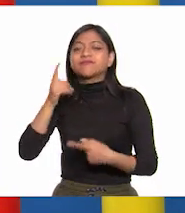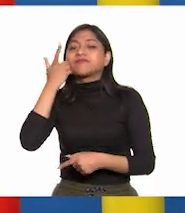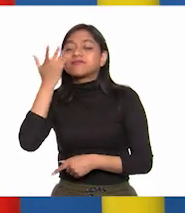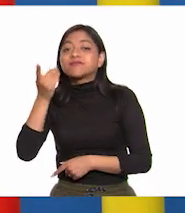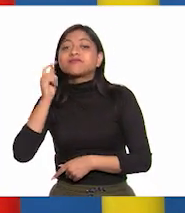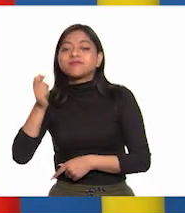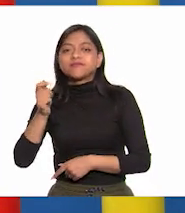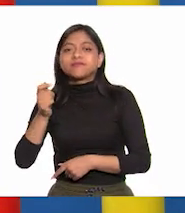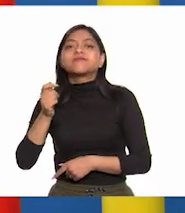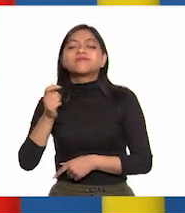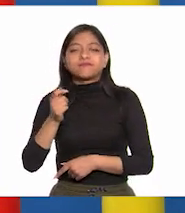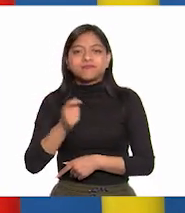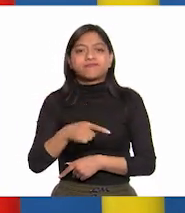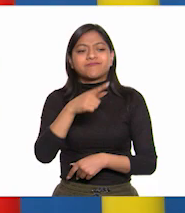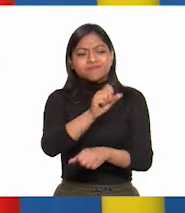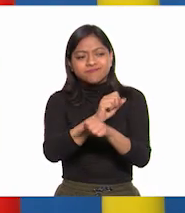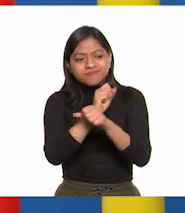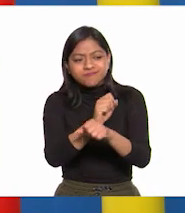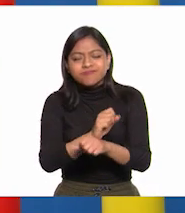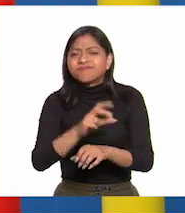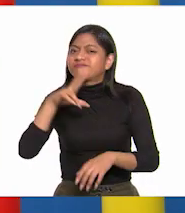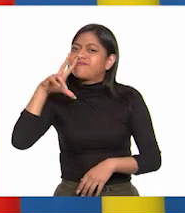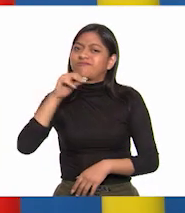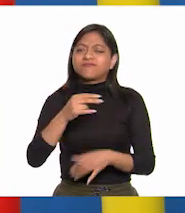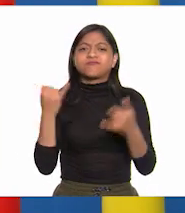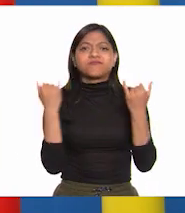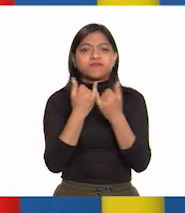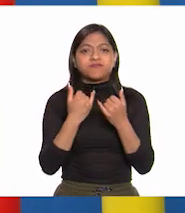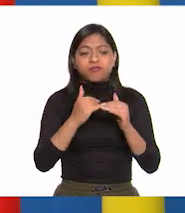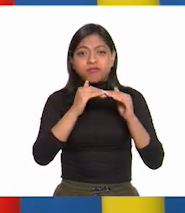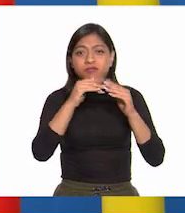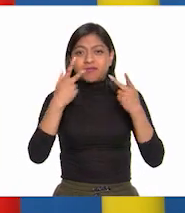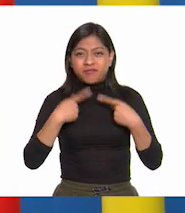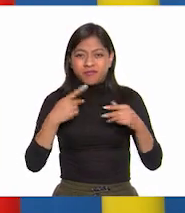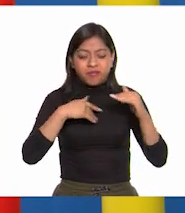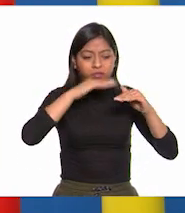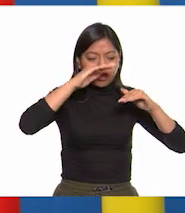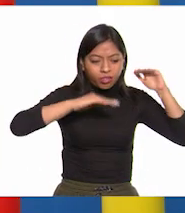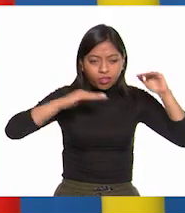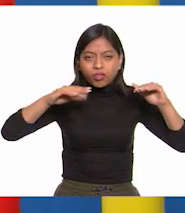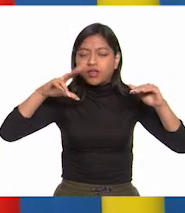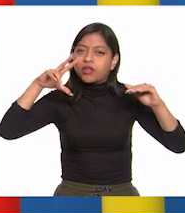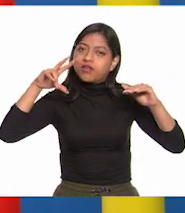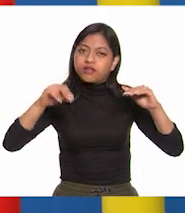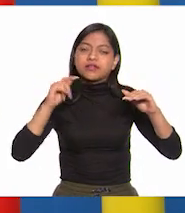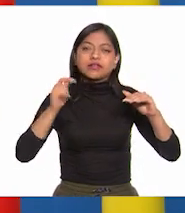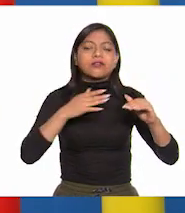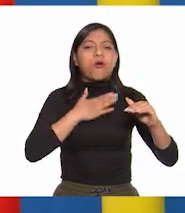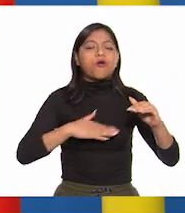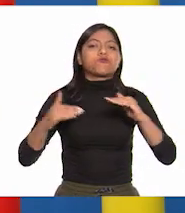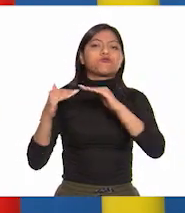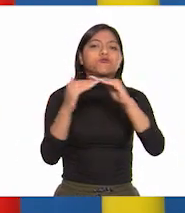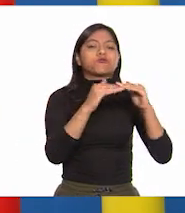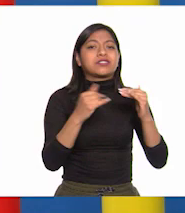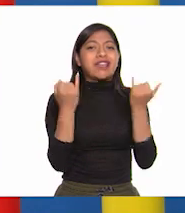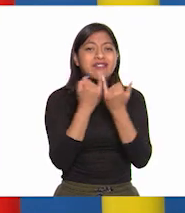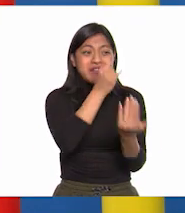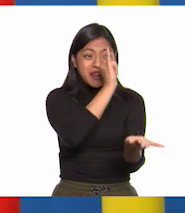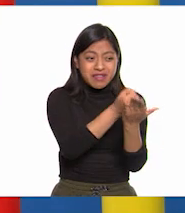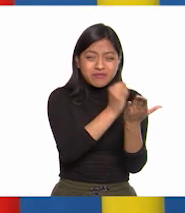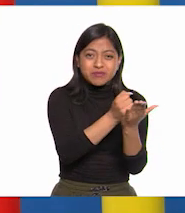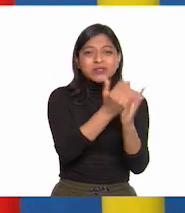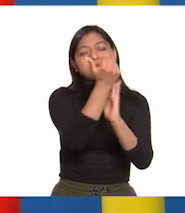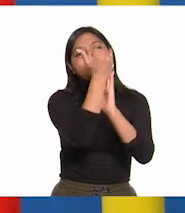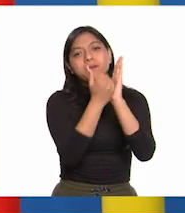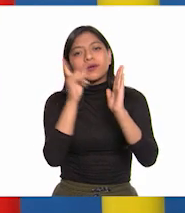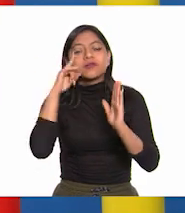abolir el tributo, la esclavitud y las diferencias de castas, así como reducir el impuesto de Alcabala y reunir